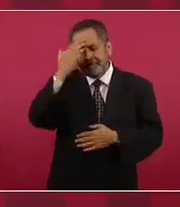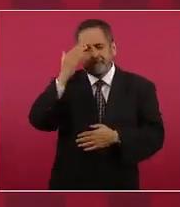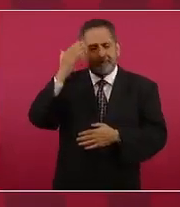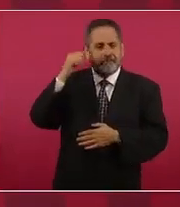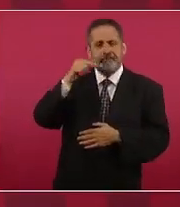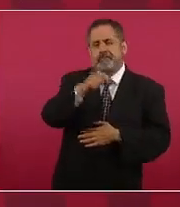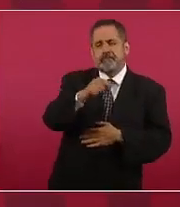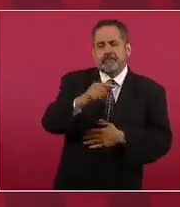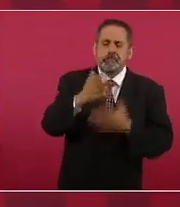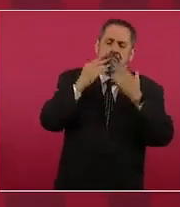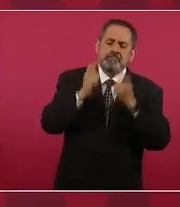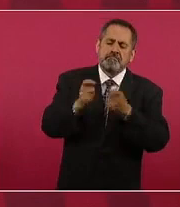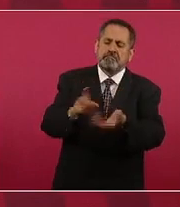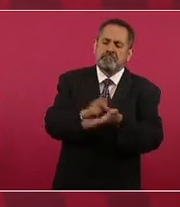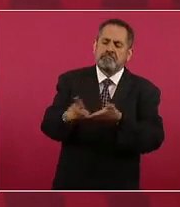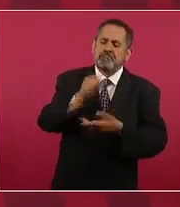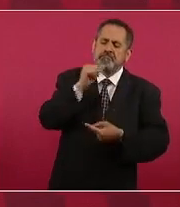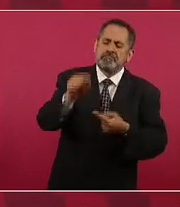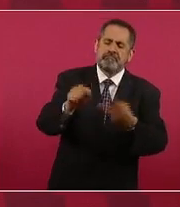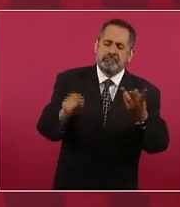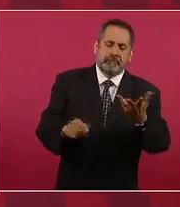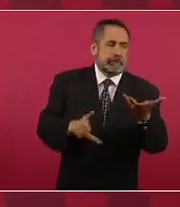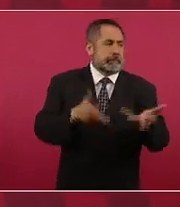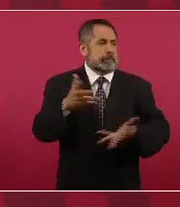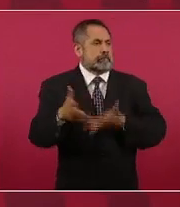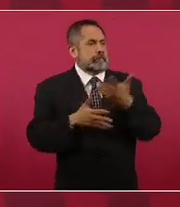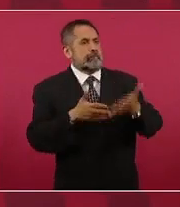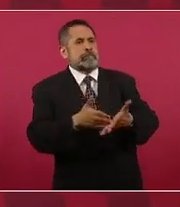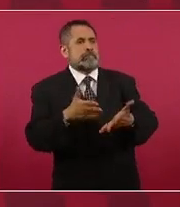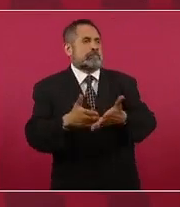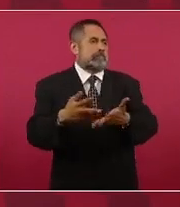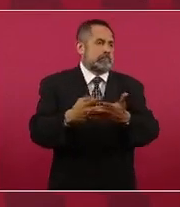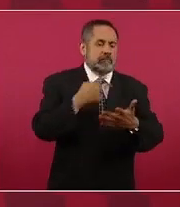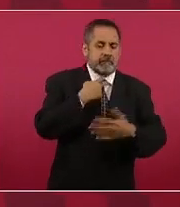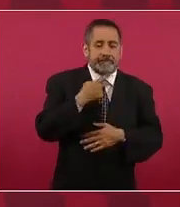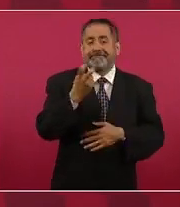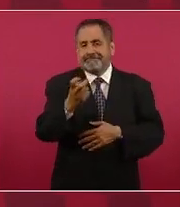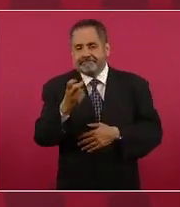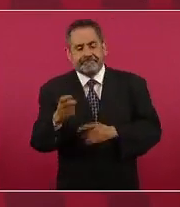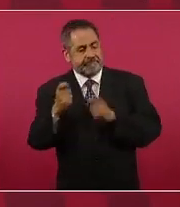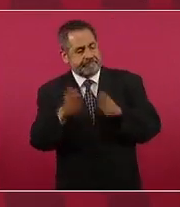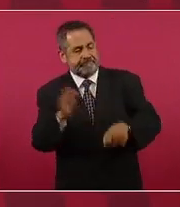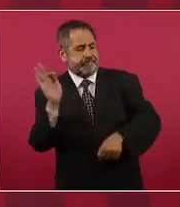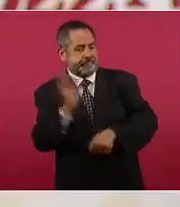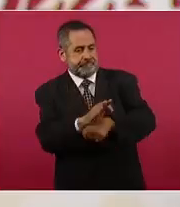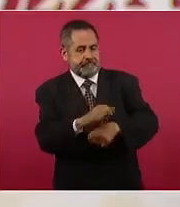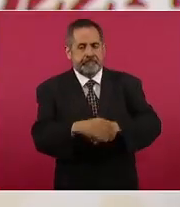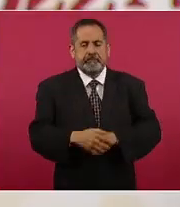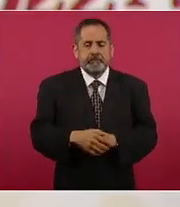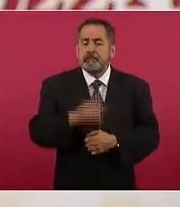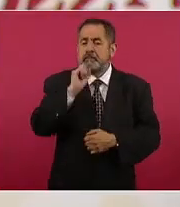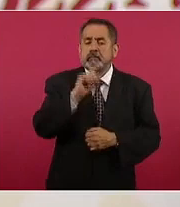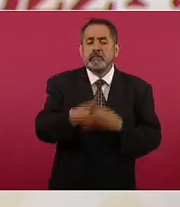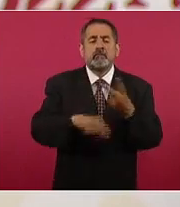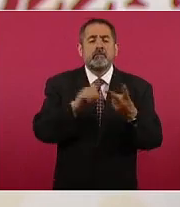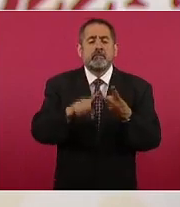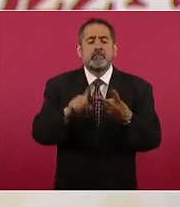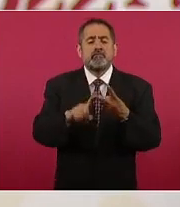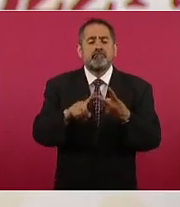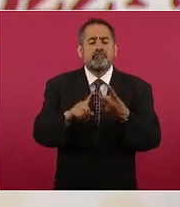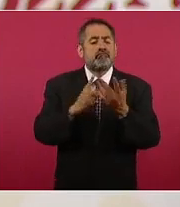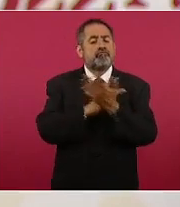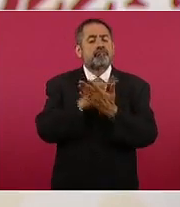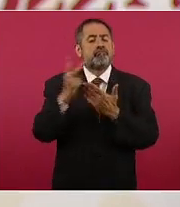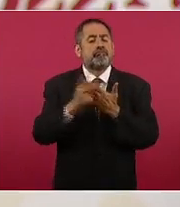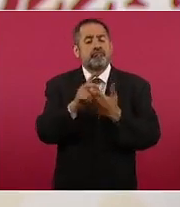sus derechos y por consiguiente tienen todo en contra. También estamos trabajando en paralelo un programa de